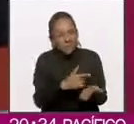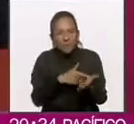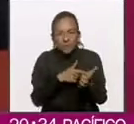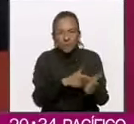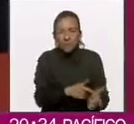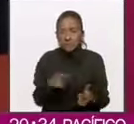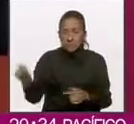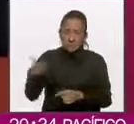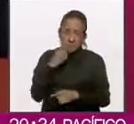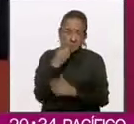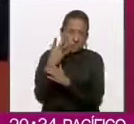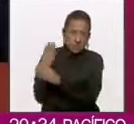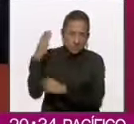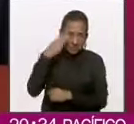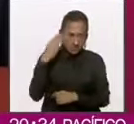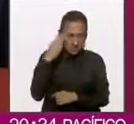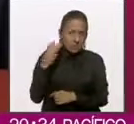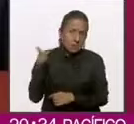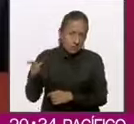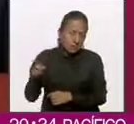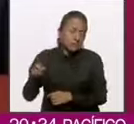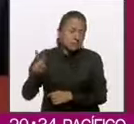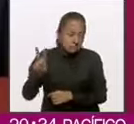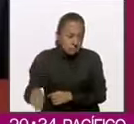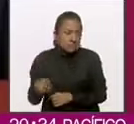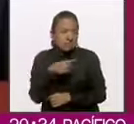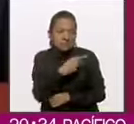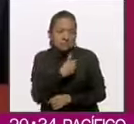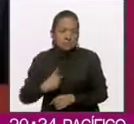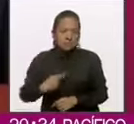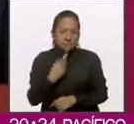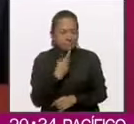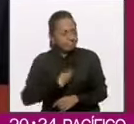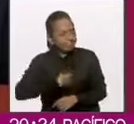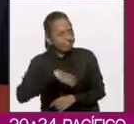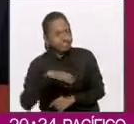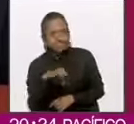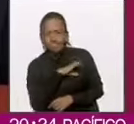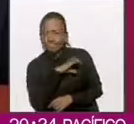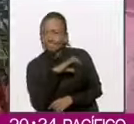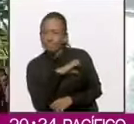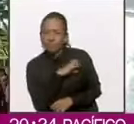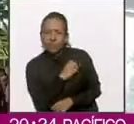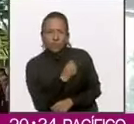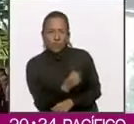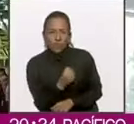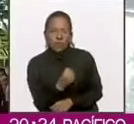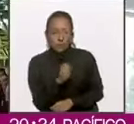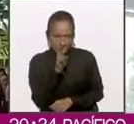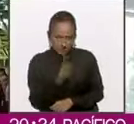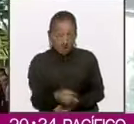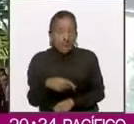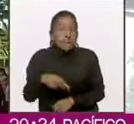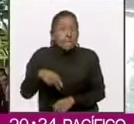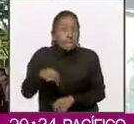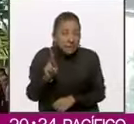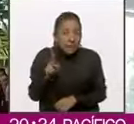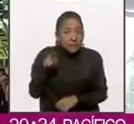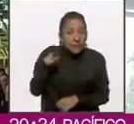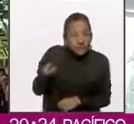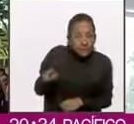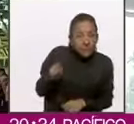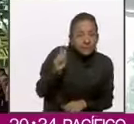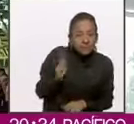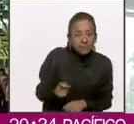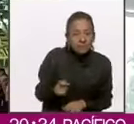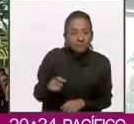le tiene un gran cariño al presidente López Obrador, pero ya puso en entredicho su ensayo